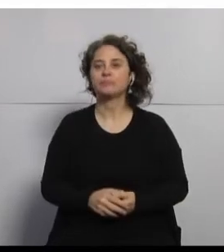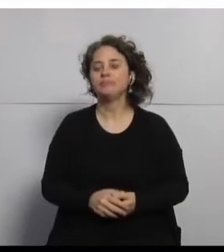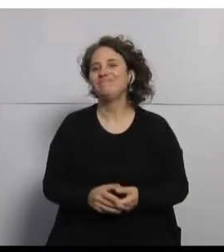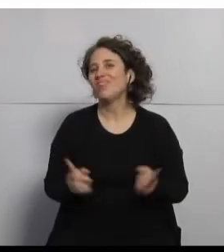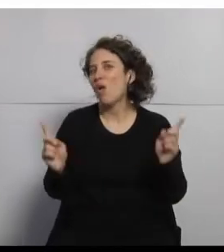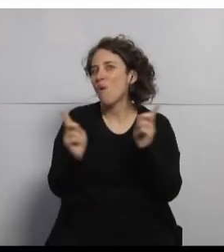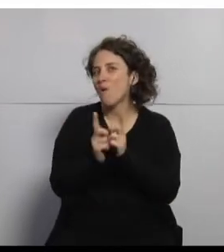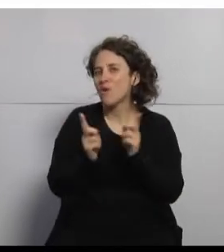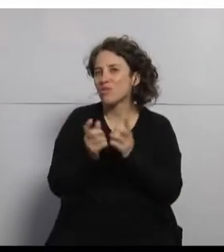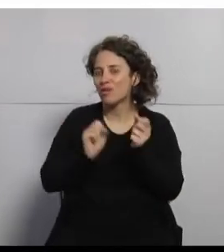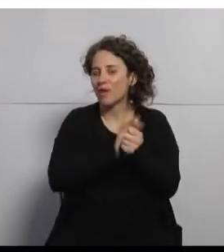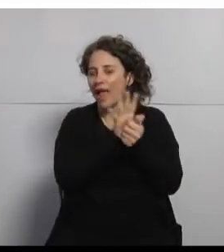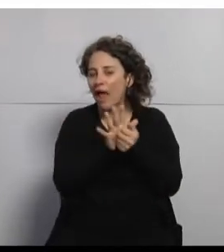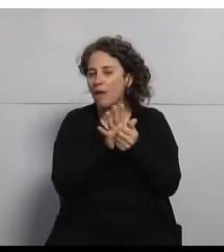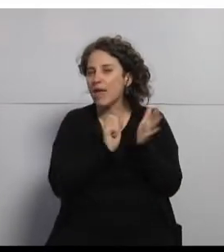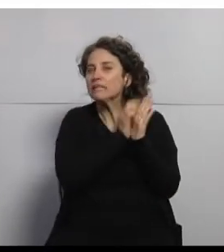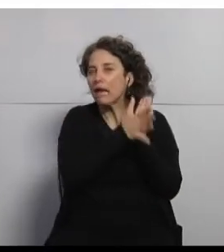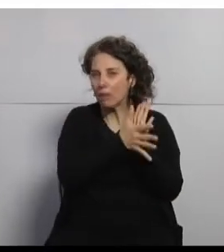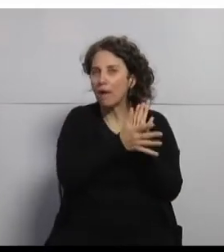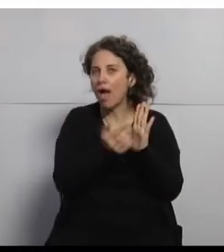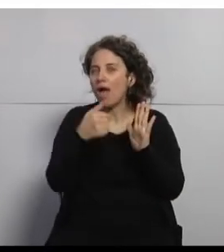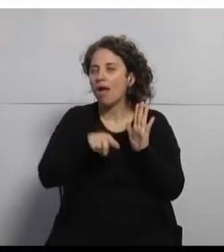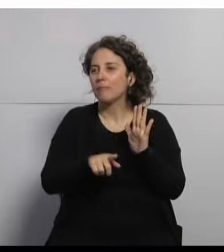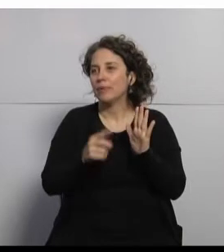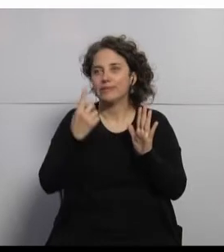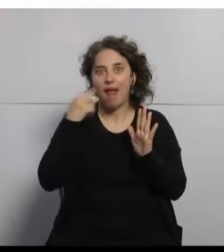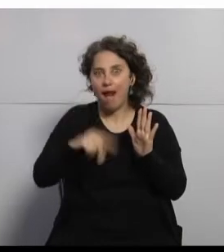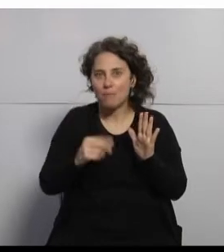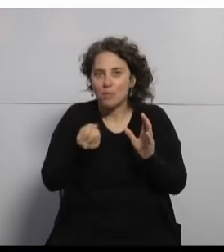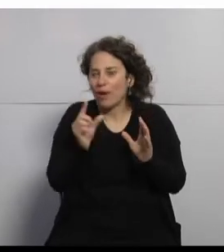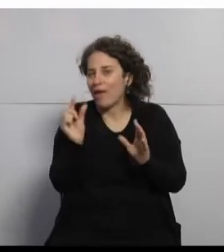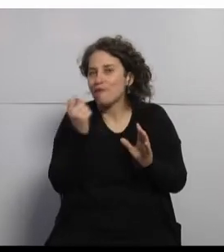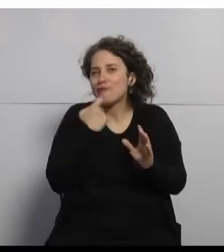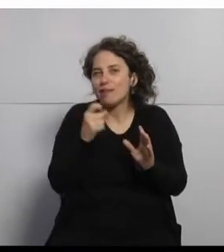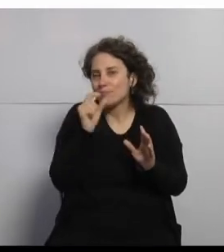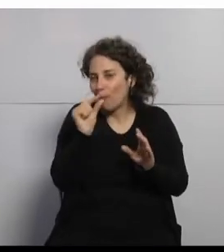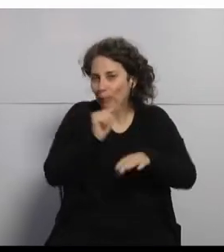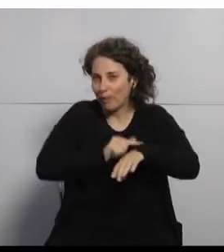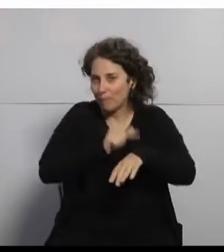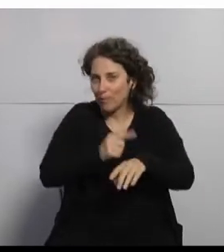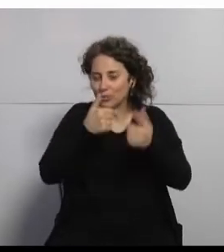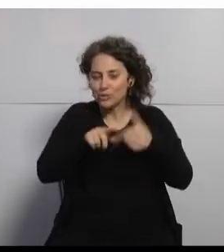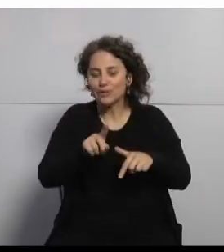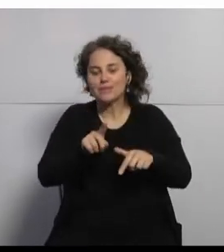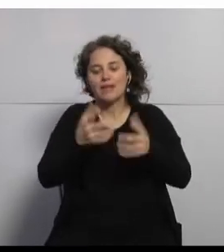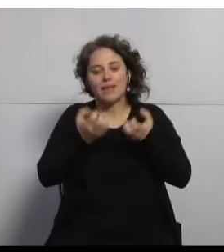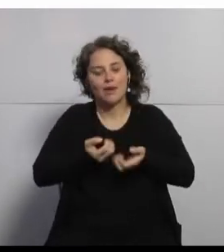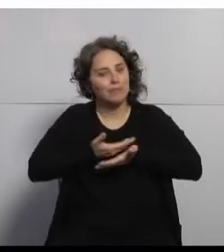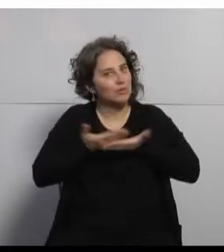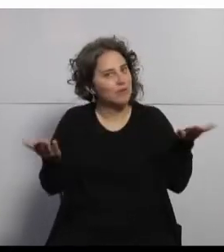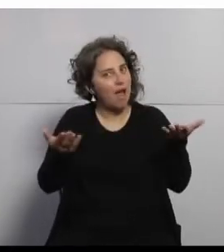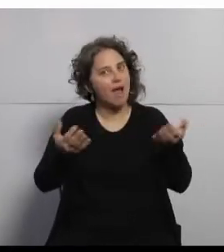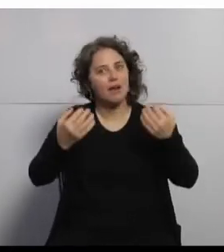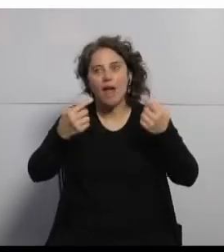Rápidamente, el esquema de la sesión lo voy a hacer profundamente ágil teniendo en cuenta el tiempo. Quiero transmitir sobre todo a